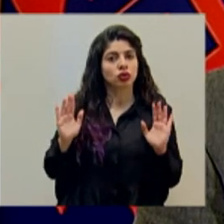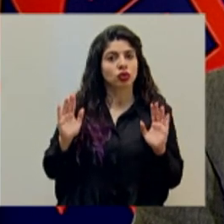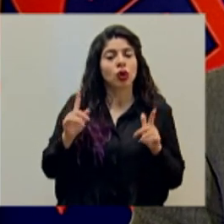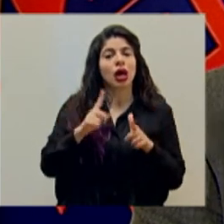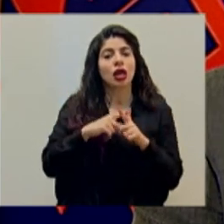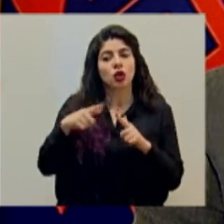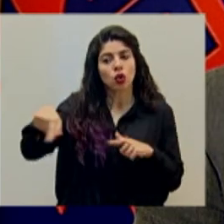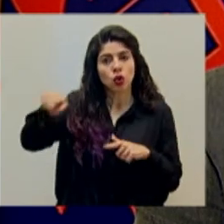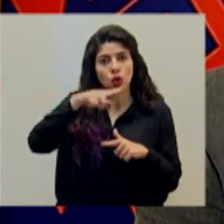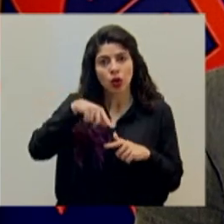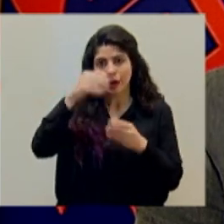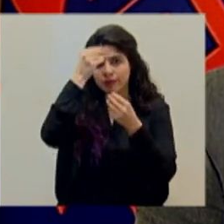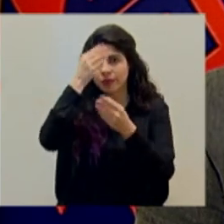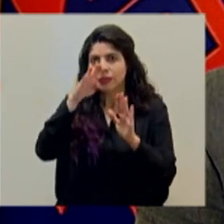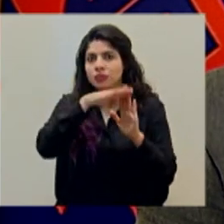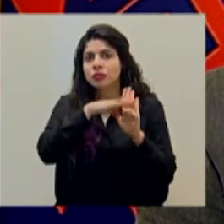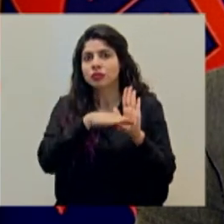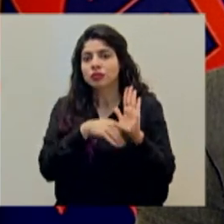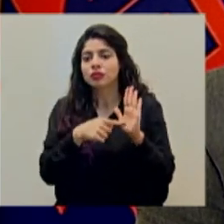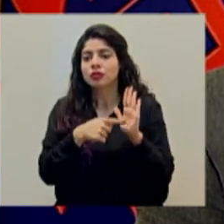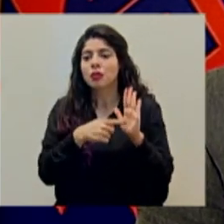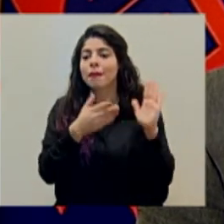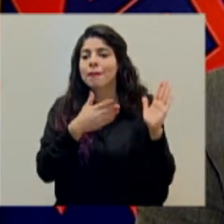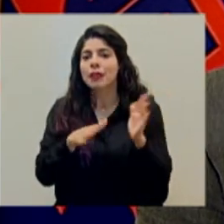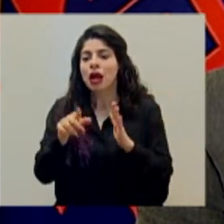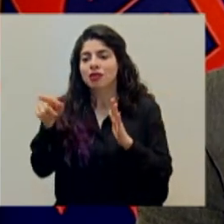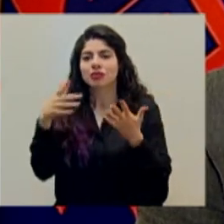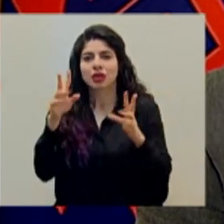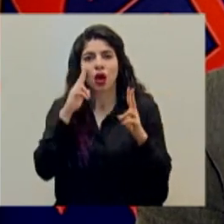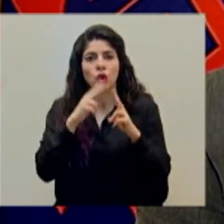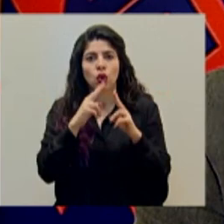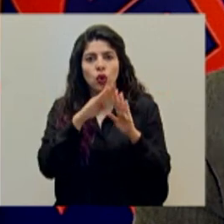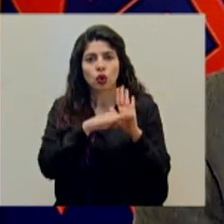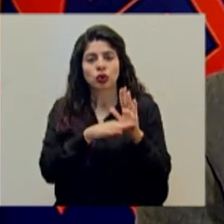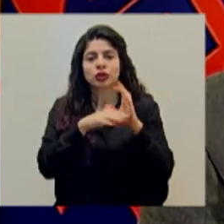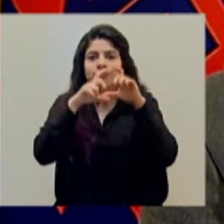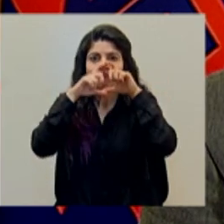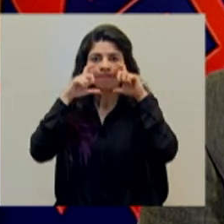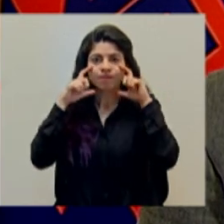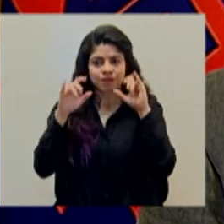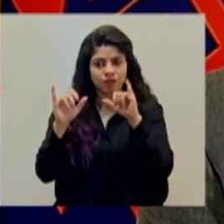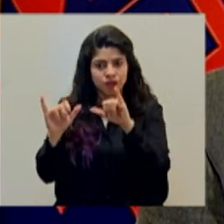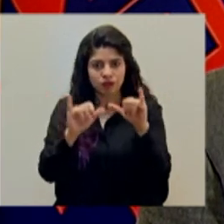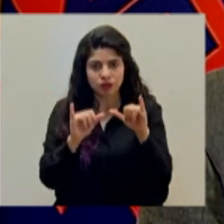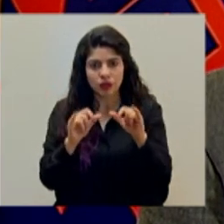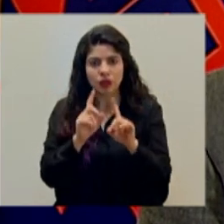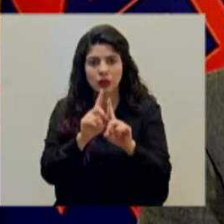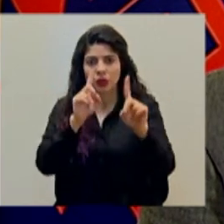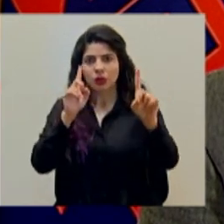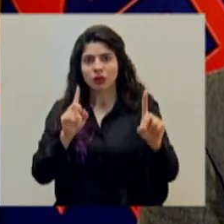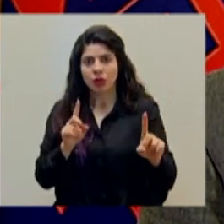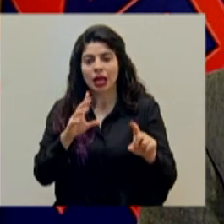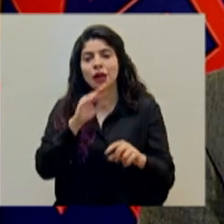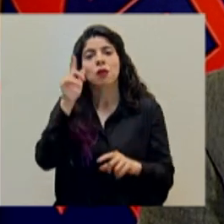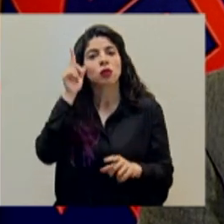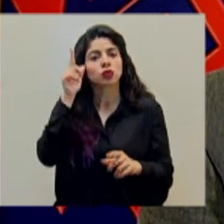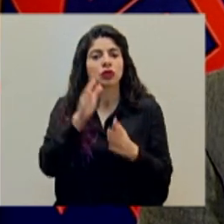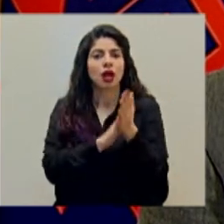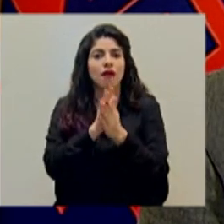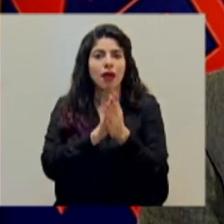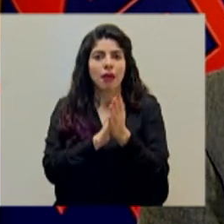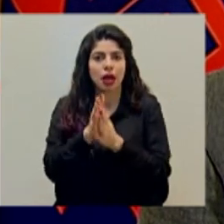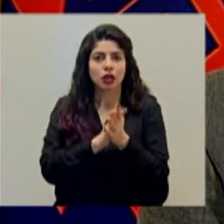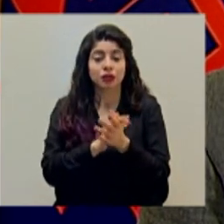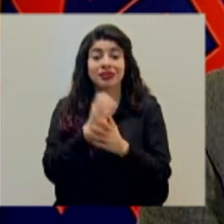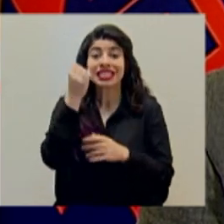protocolo de las medidas ampliamente conocidas, mascarilla, distanciamiento y por supuesto, lavado de manos.